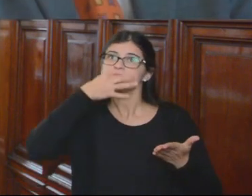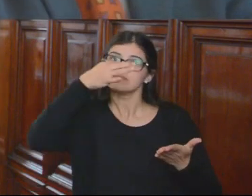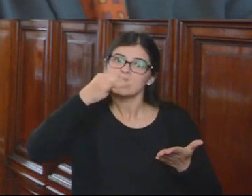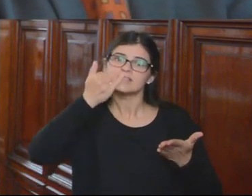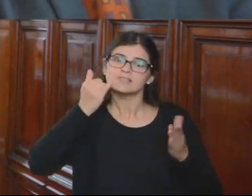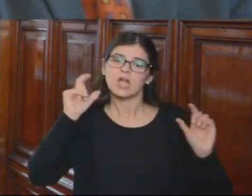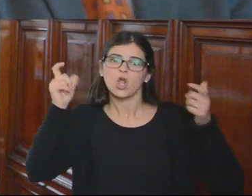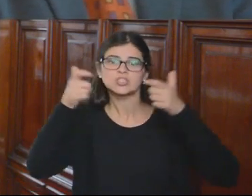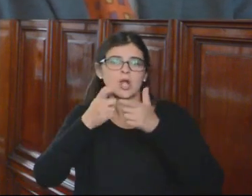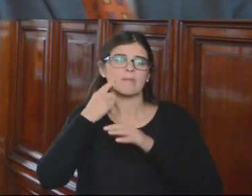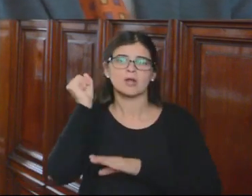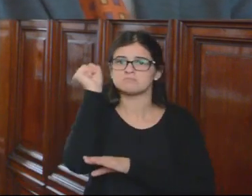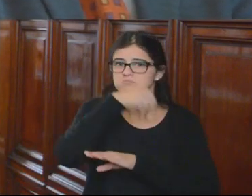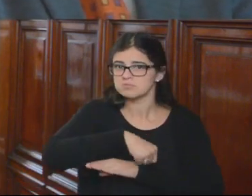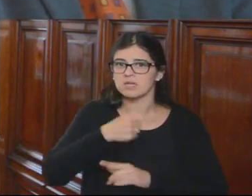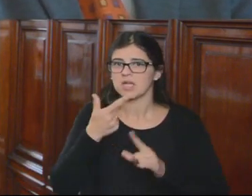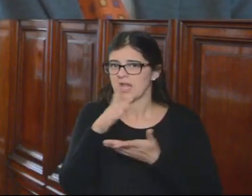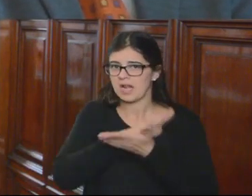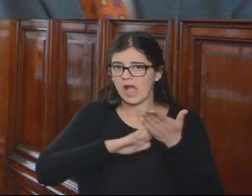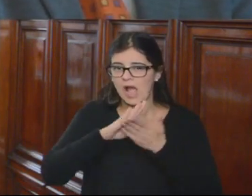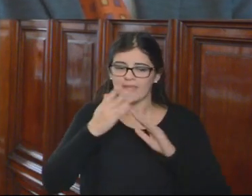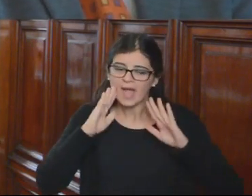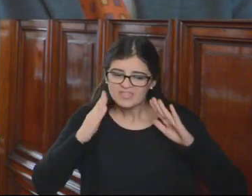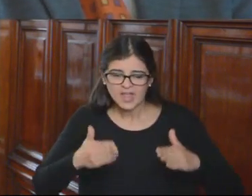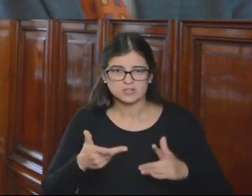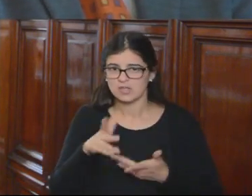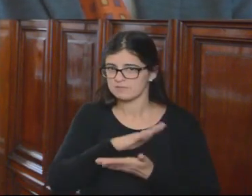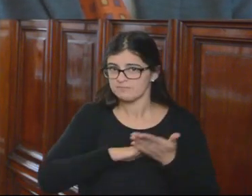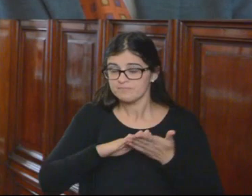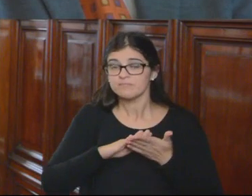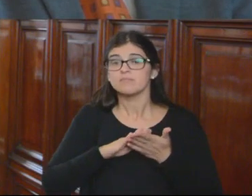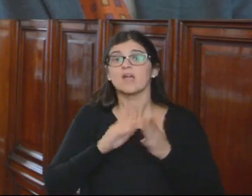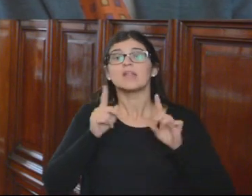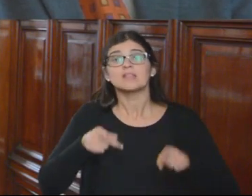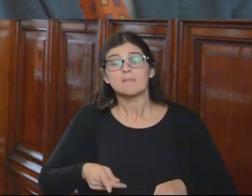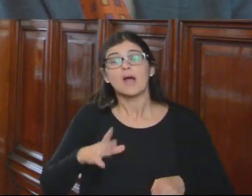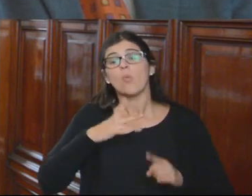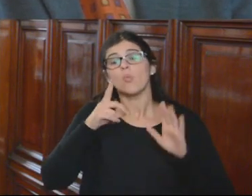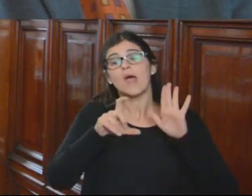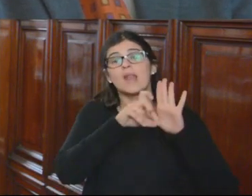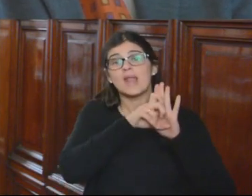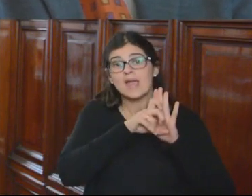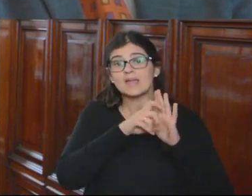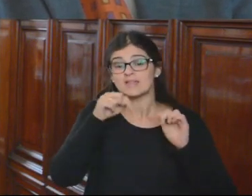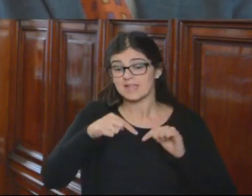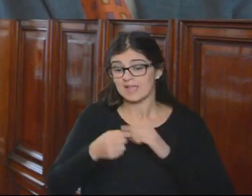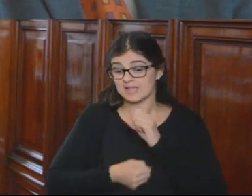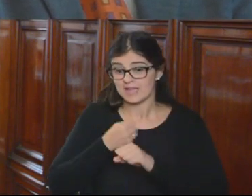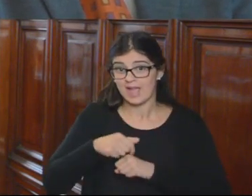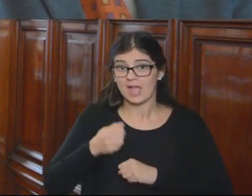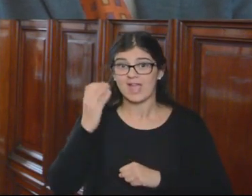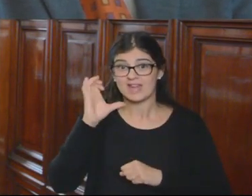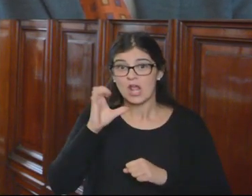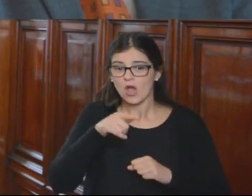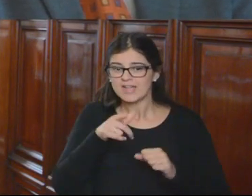la Magistratura, pero no le han dado ninguna atención. También existe una ley de enero de este año que ha puesto